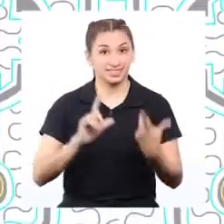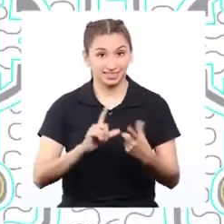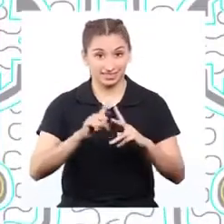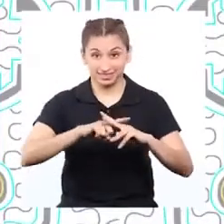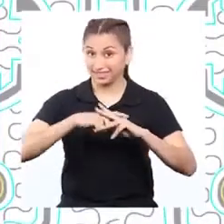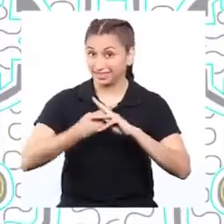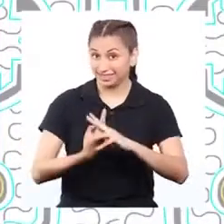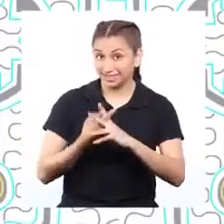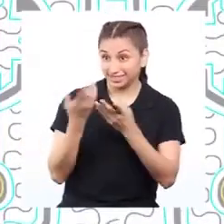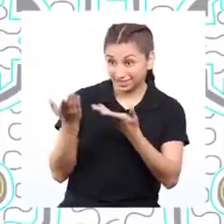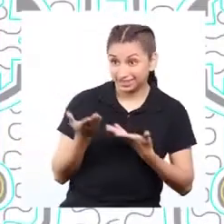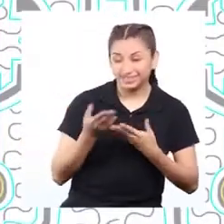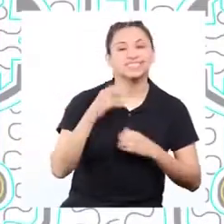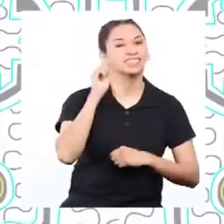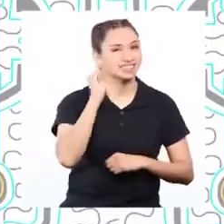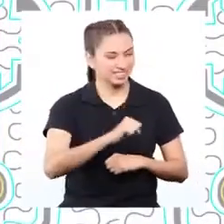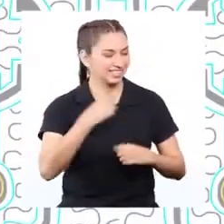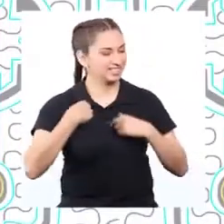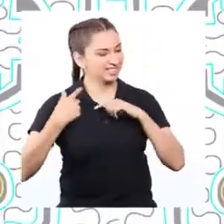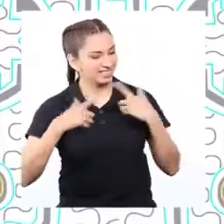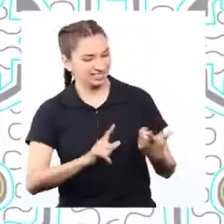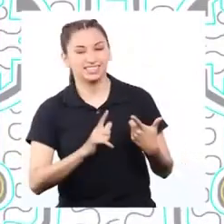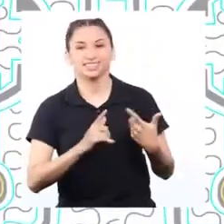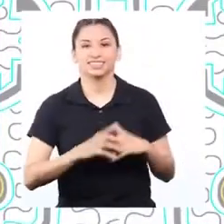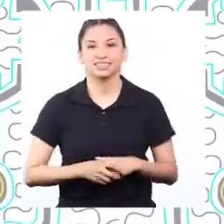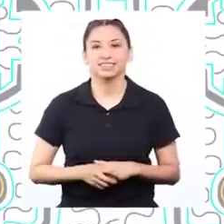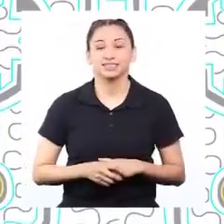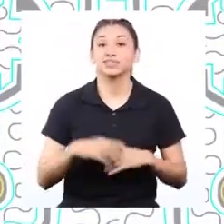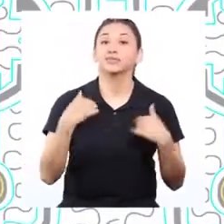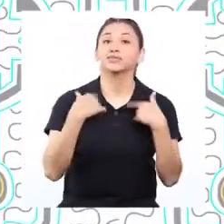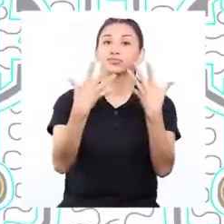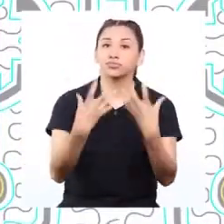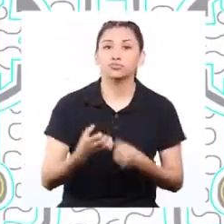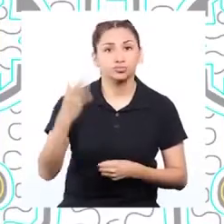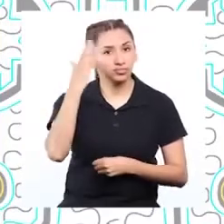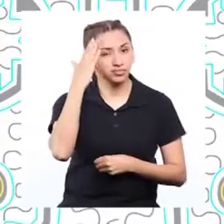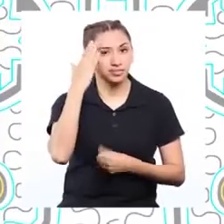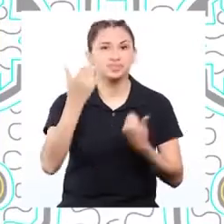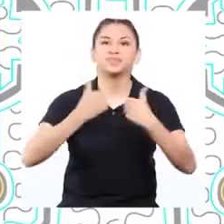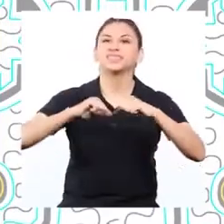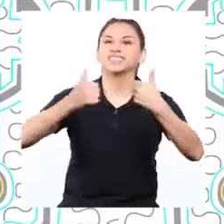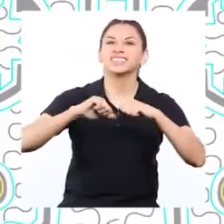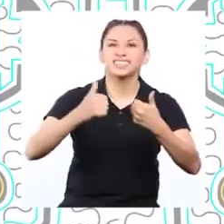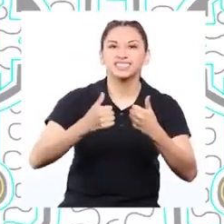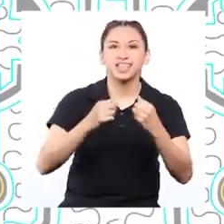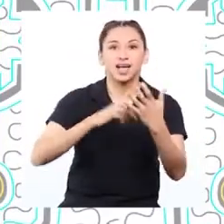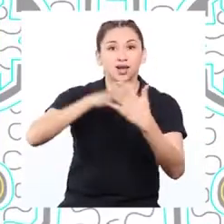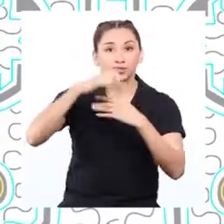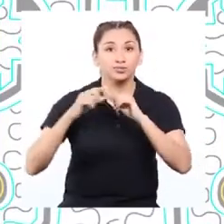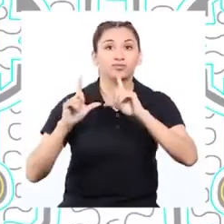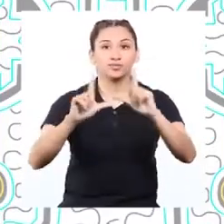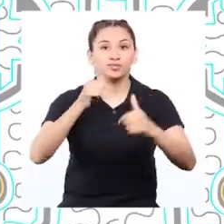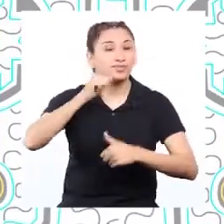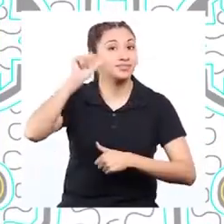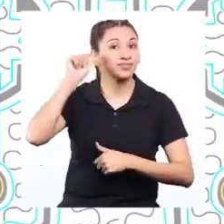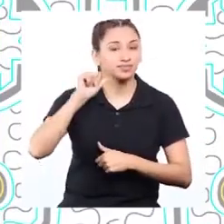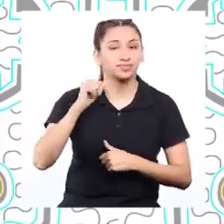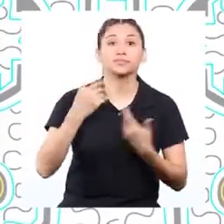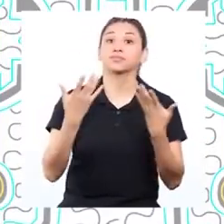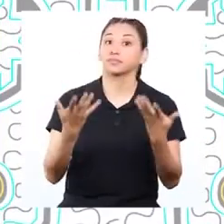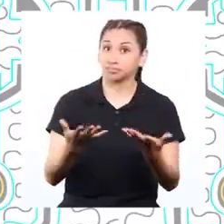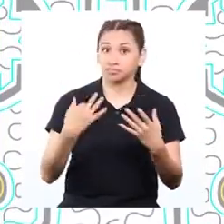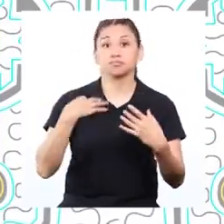¿Lista para empezar, Jazmín? Sí, Cubi. Estoy lista. Quiero saber qué les pareció el programa de ayer. Me